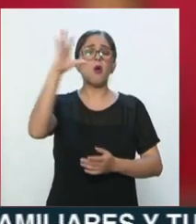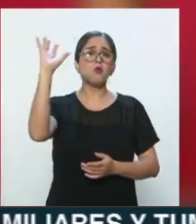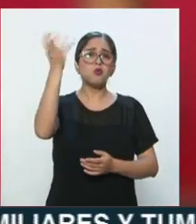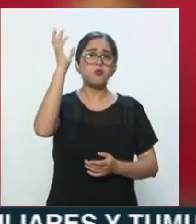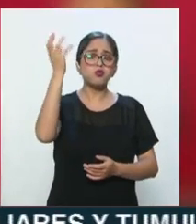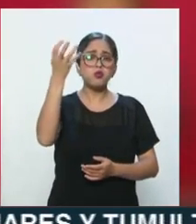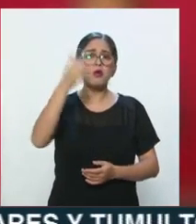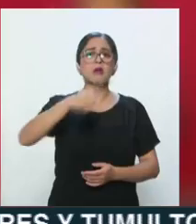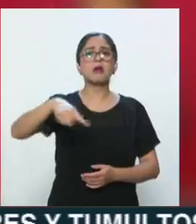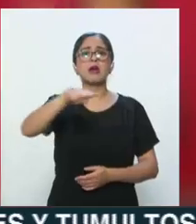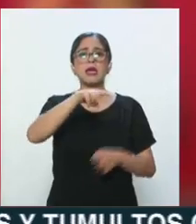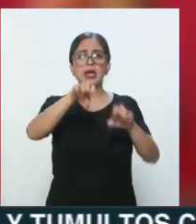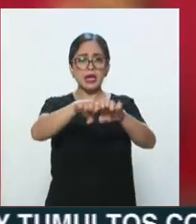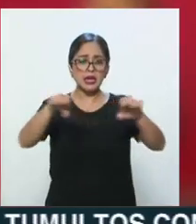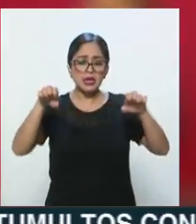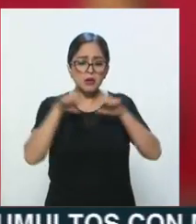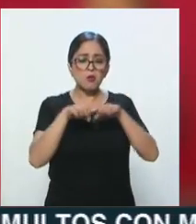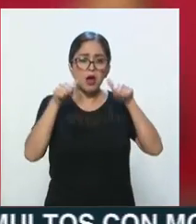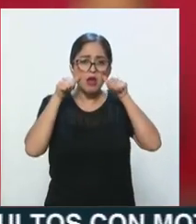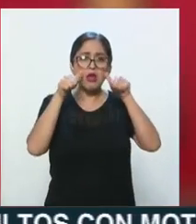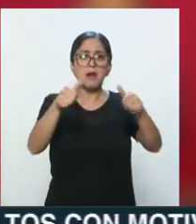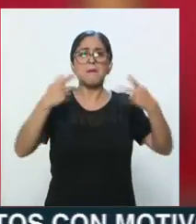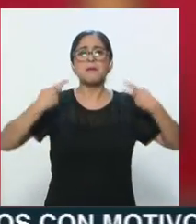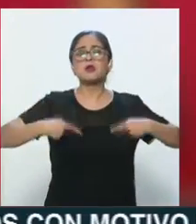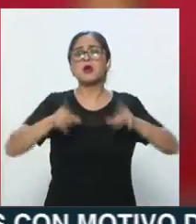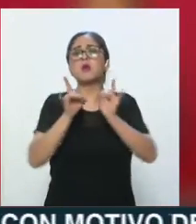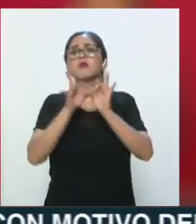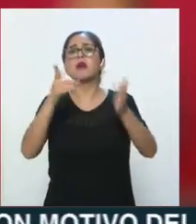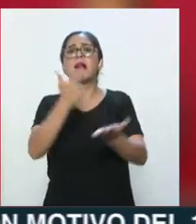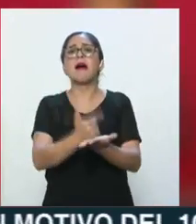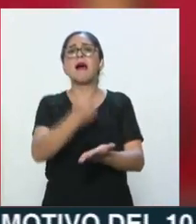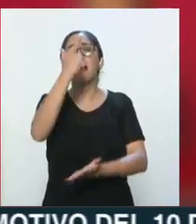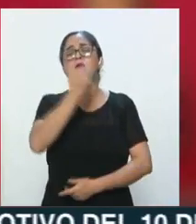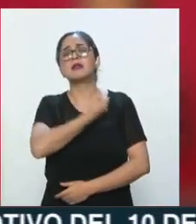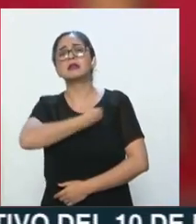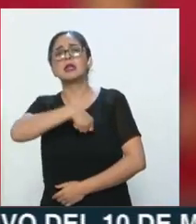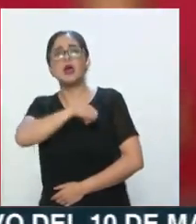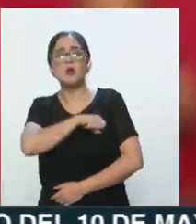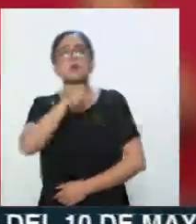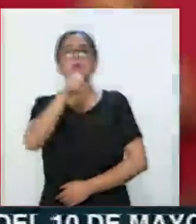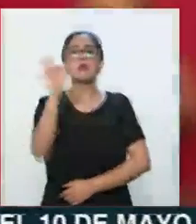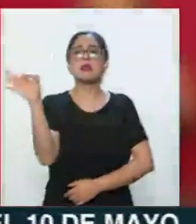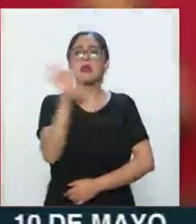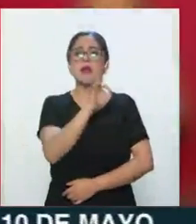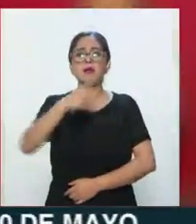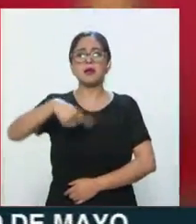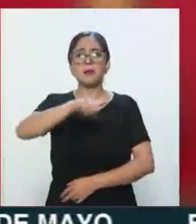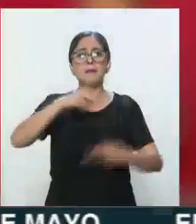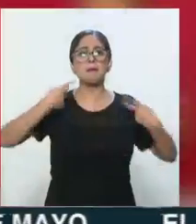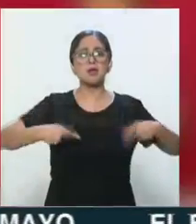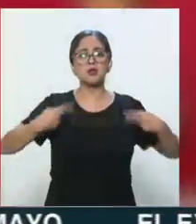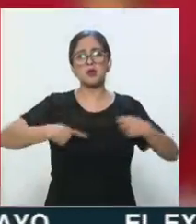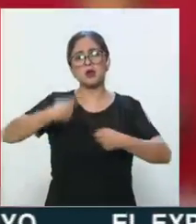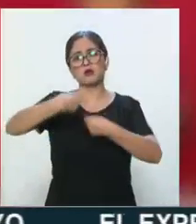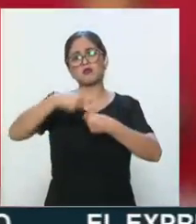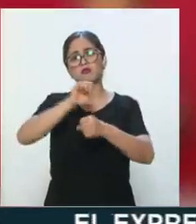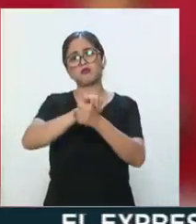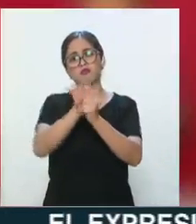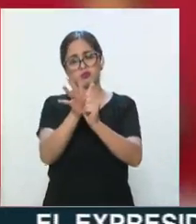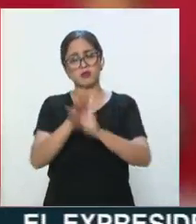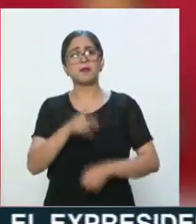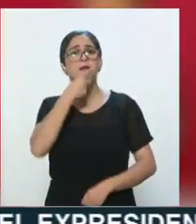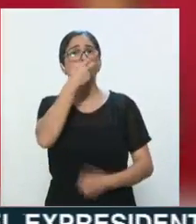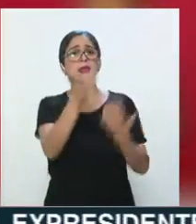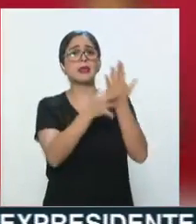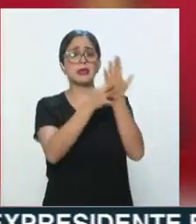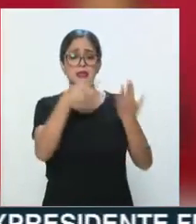equipo de terapia intensiva y cápsulas para llevar en caso de que se requiera personal de COVID. Indicó que en la Ciudad de